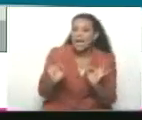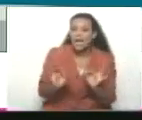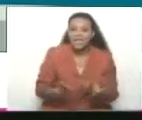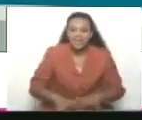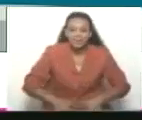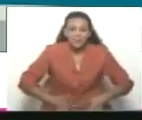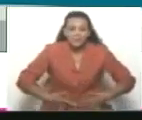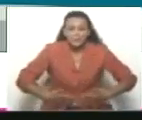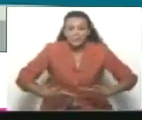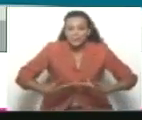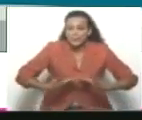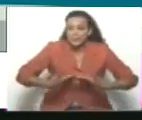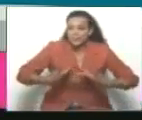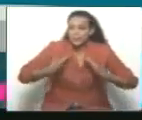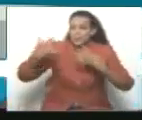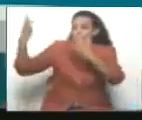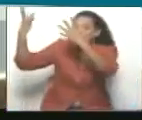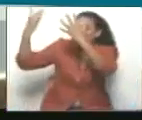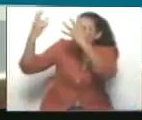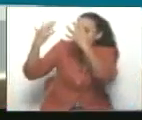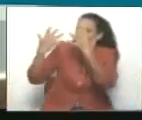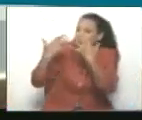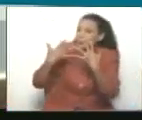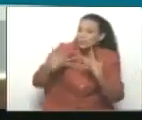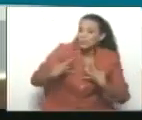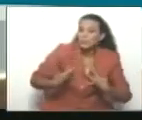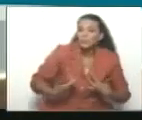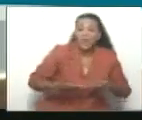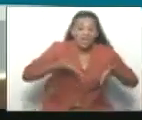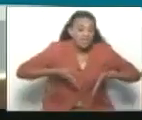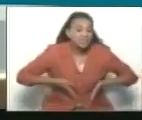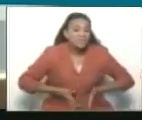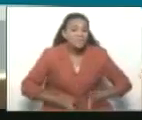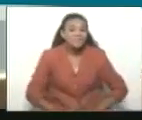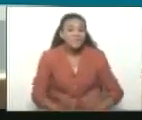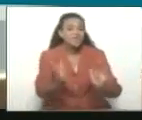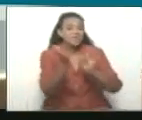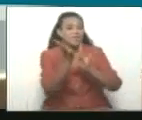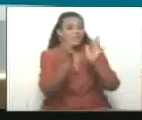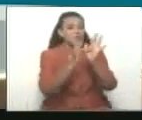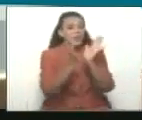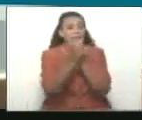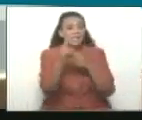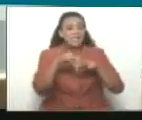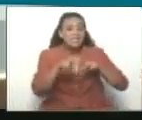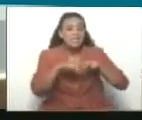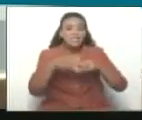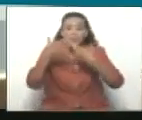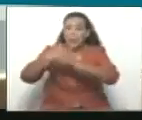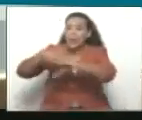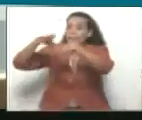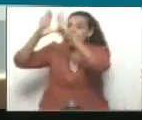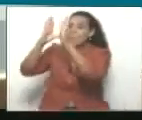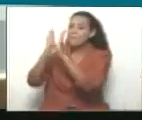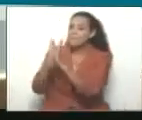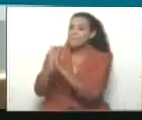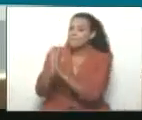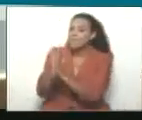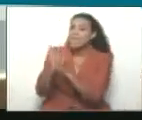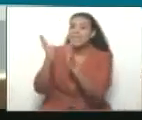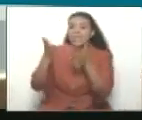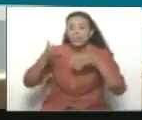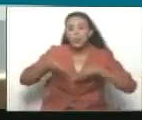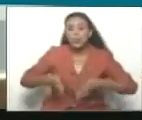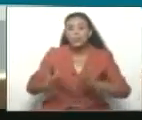espíritu que viene. Viene, viene, viene, viene el niño Jesús. Viene el espíritu de Cristo Redentor. Vienen las